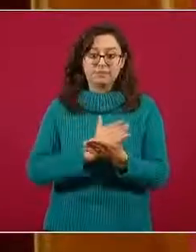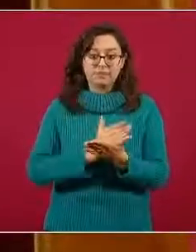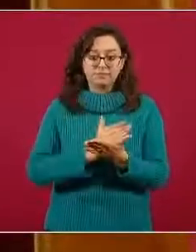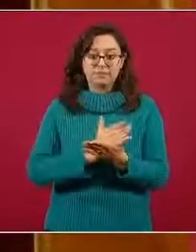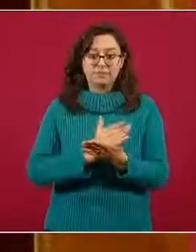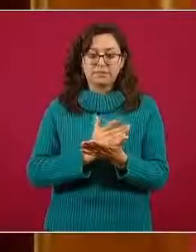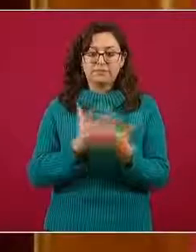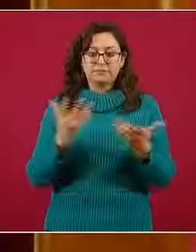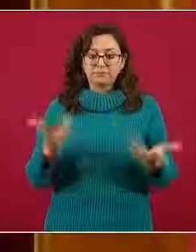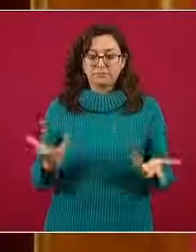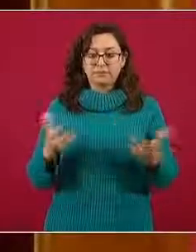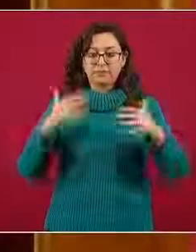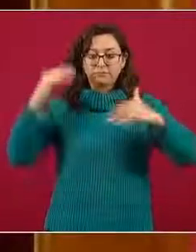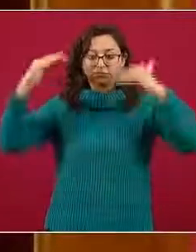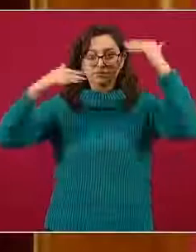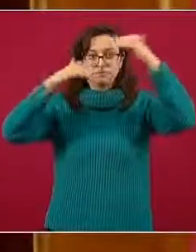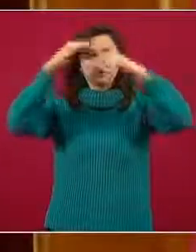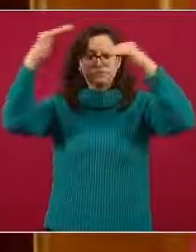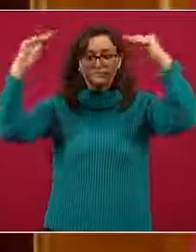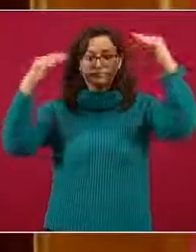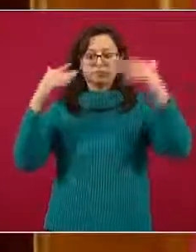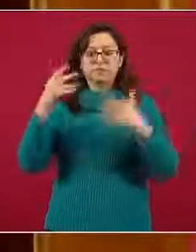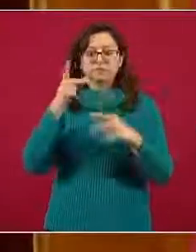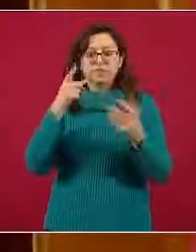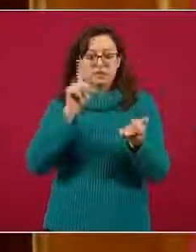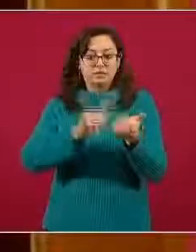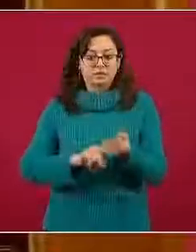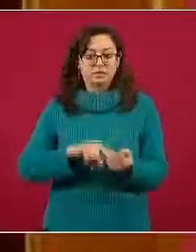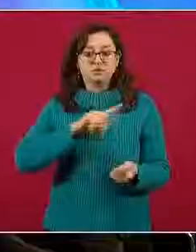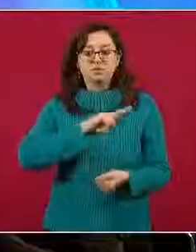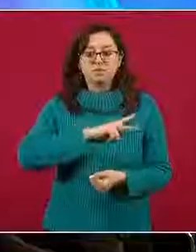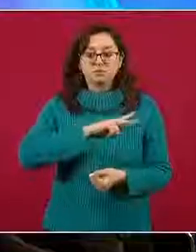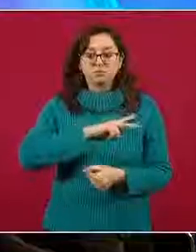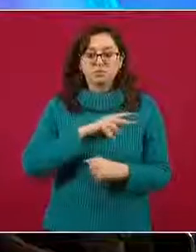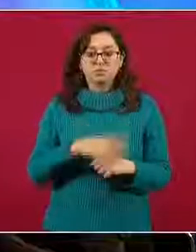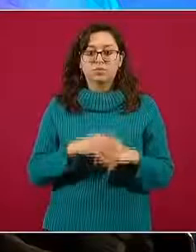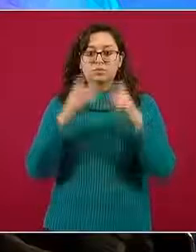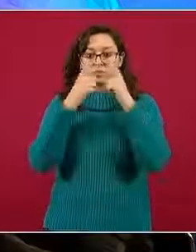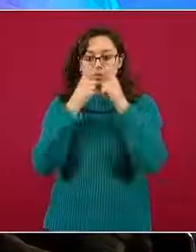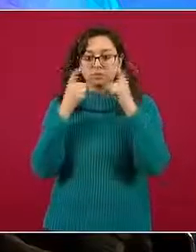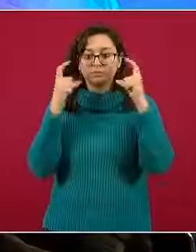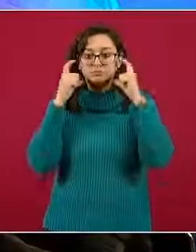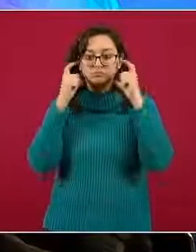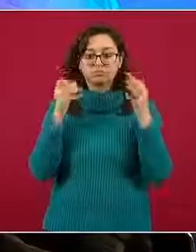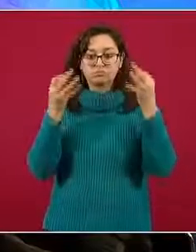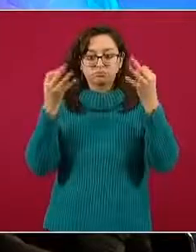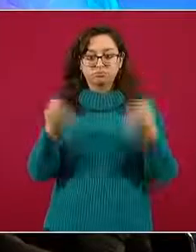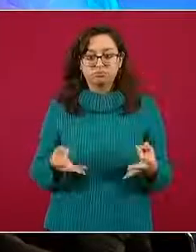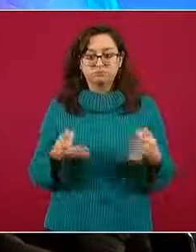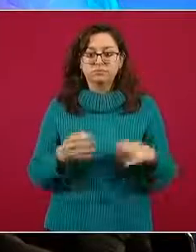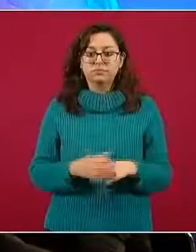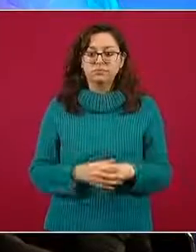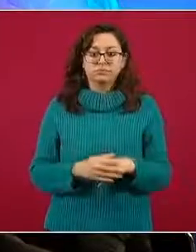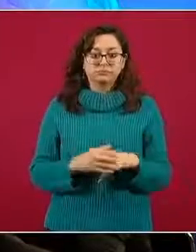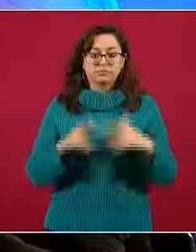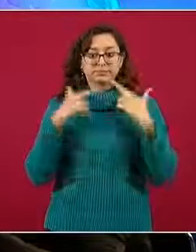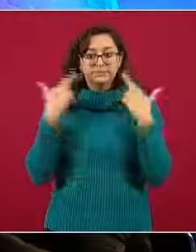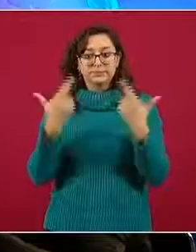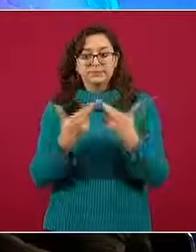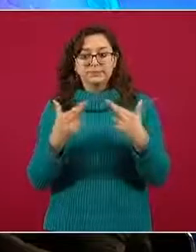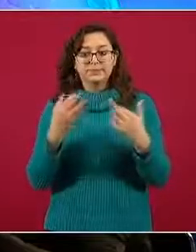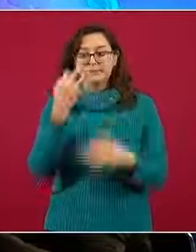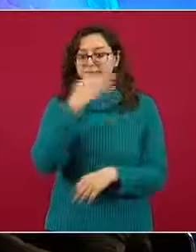aerosoles que pudieran contener partículas del virus. Usa tu cubrebocas correctamente y no vayas